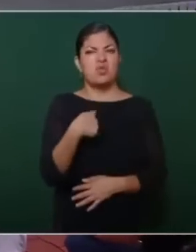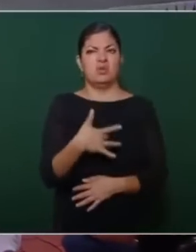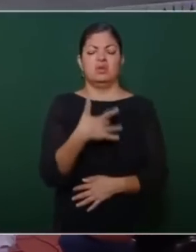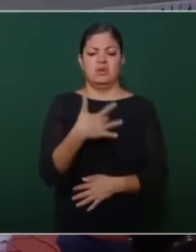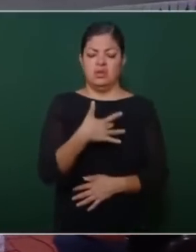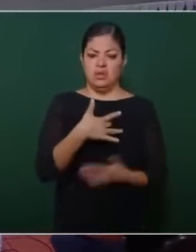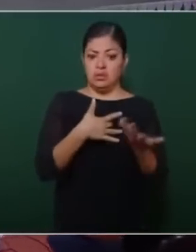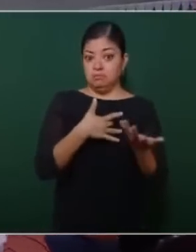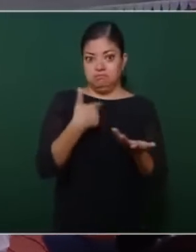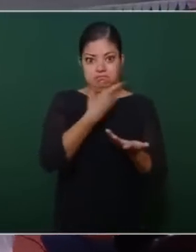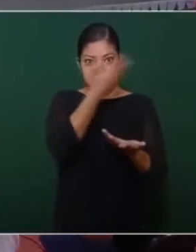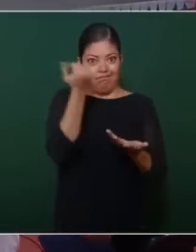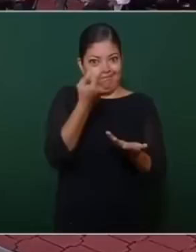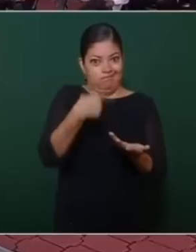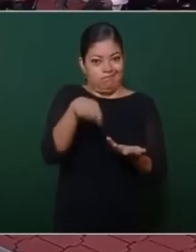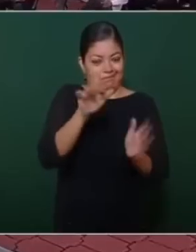no sea ustedes